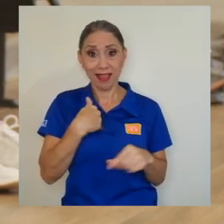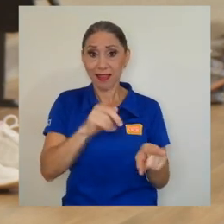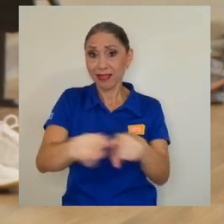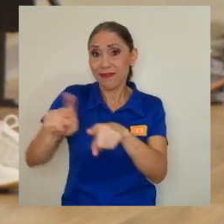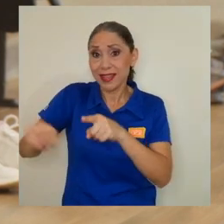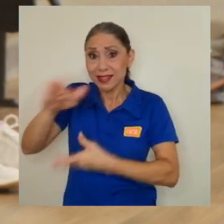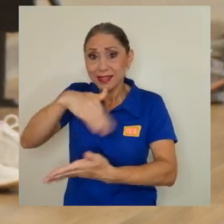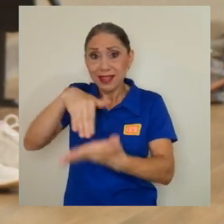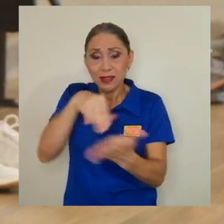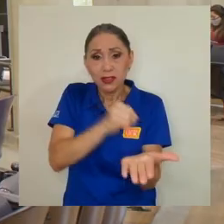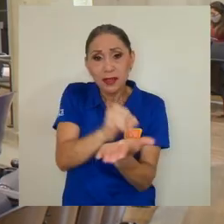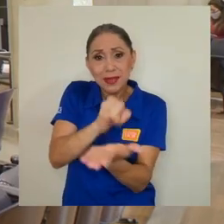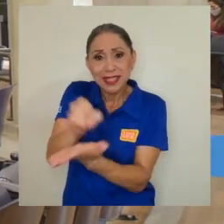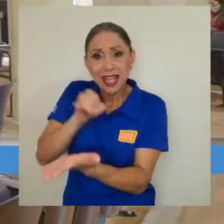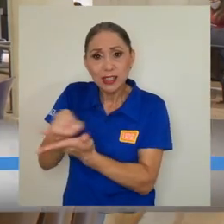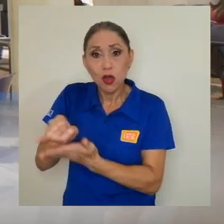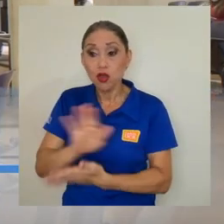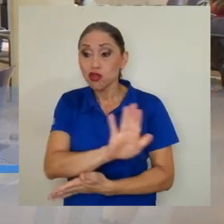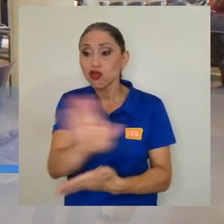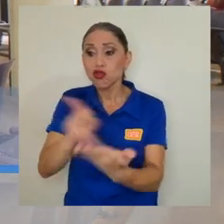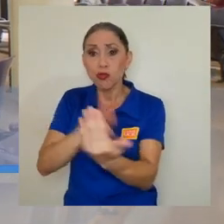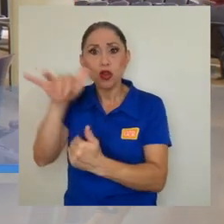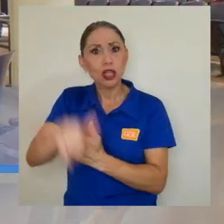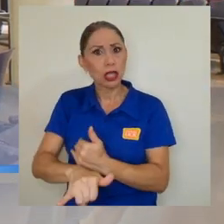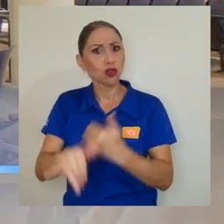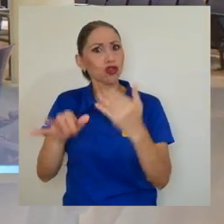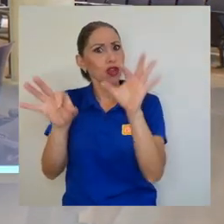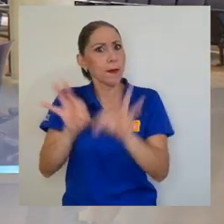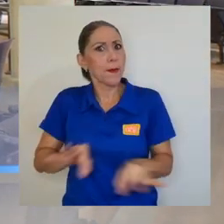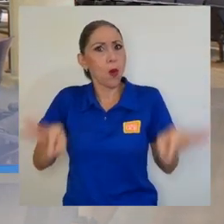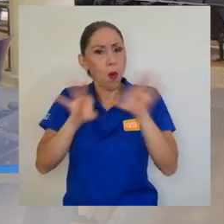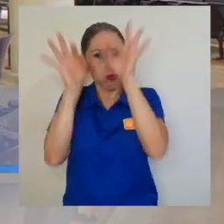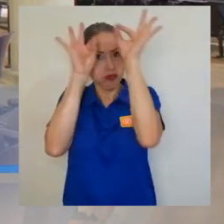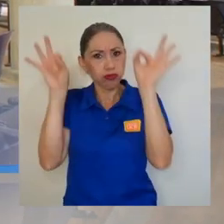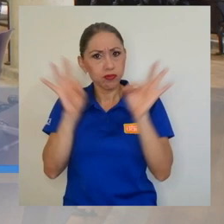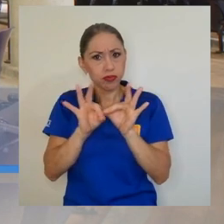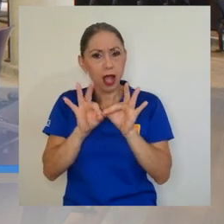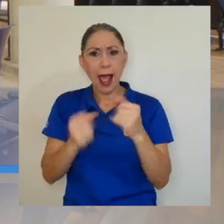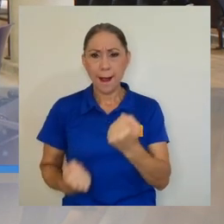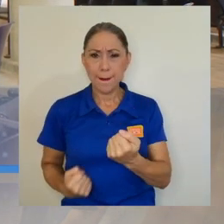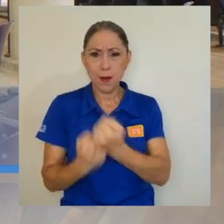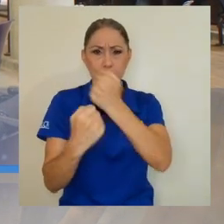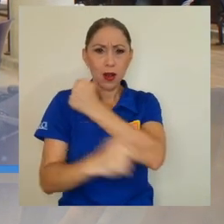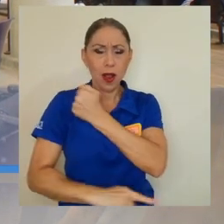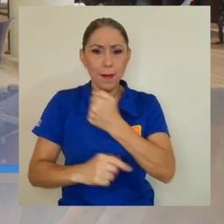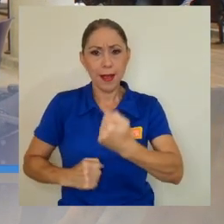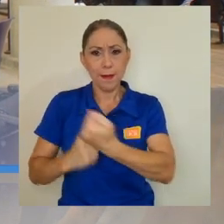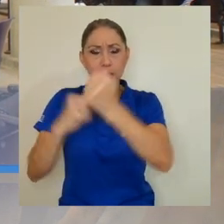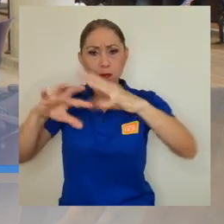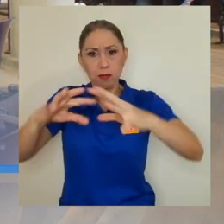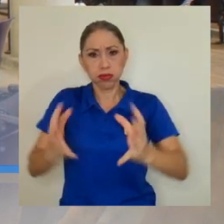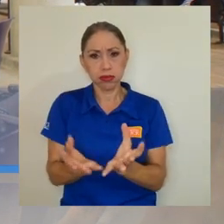varios centros de investigación, cuyos proyectos han sido de gran renombre y aportaron grandemente al país y el mundo.